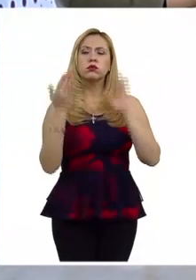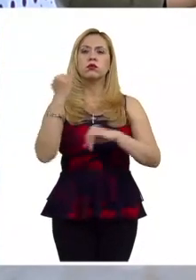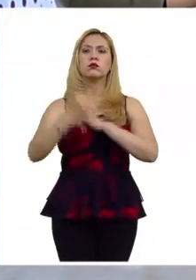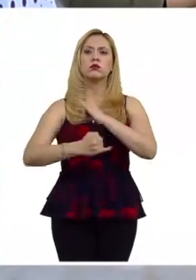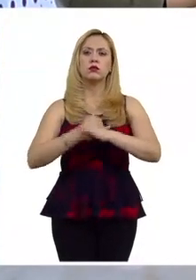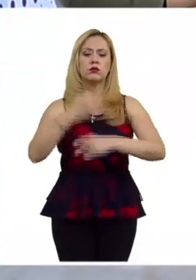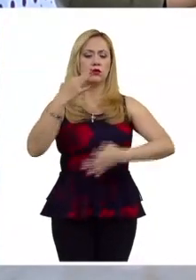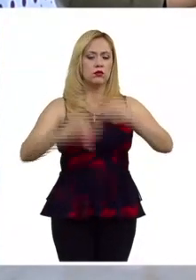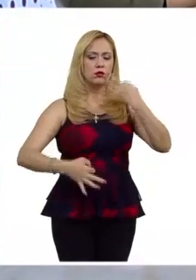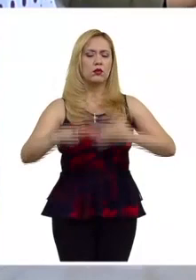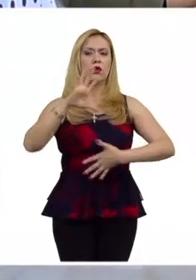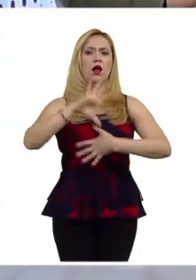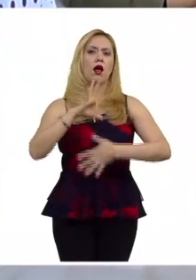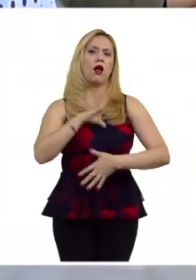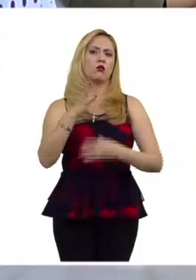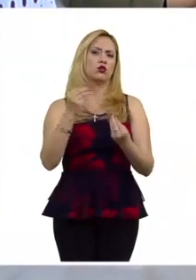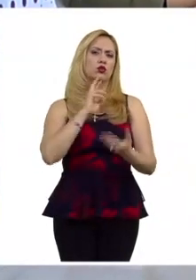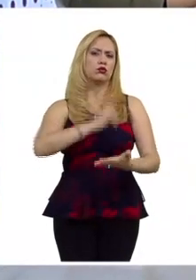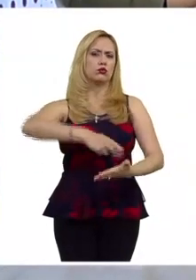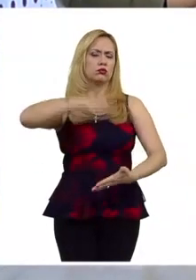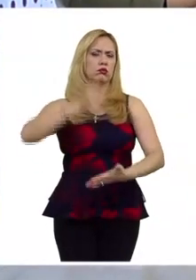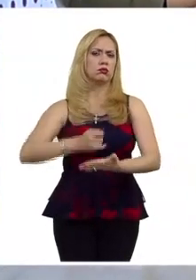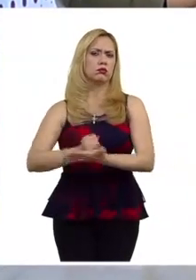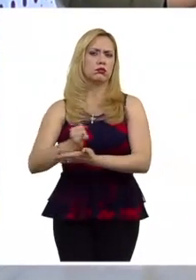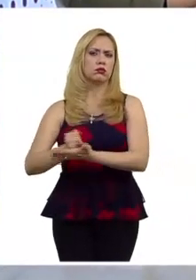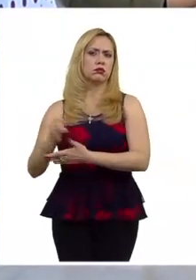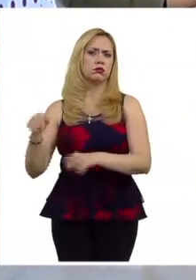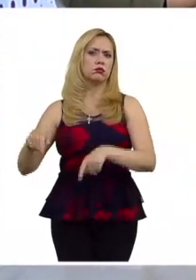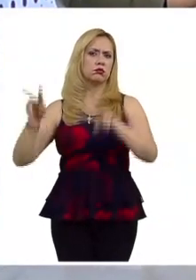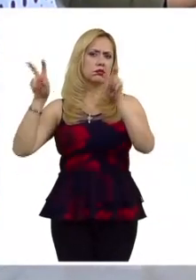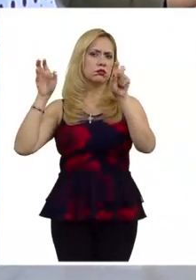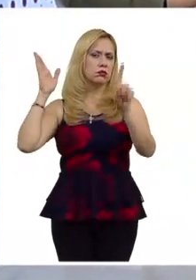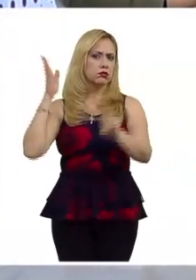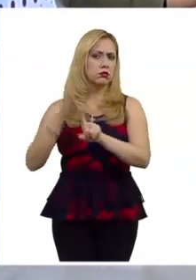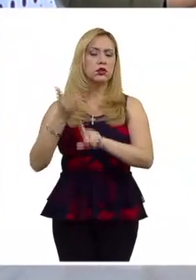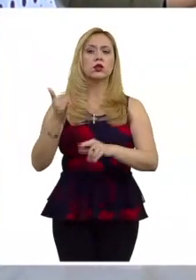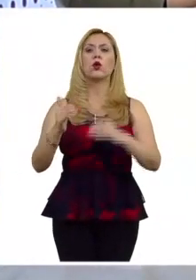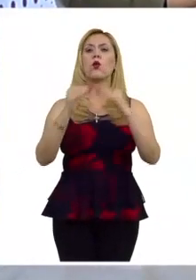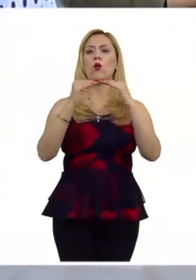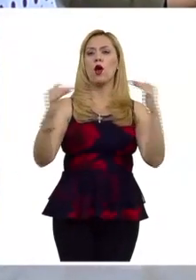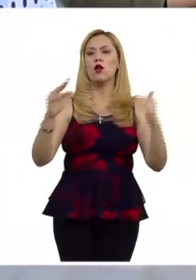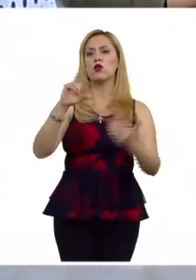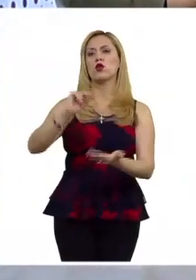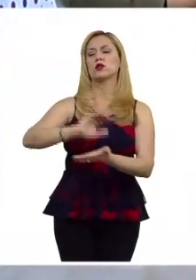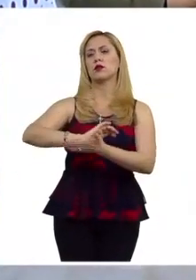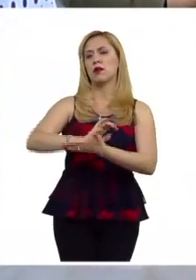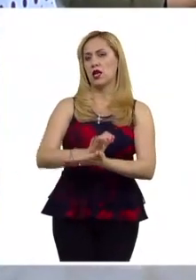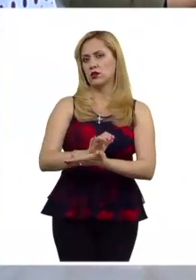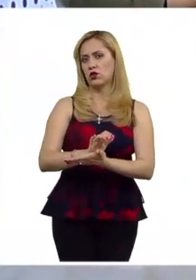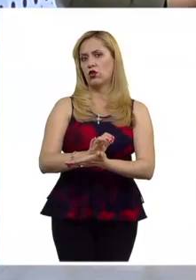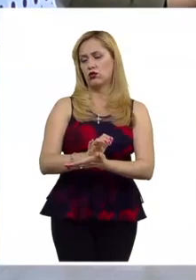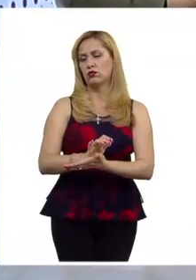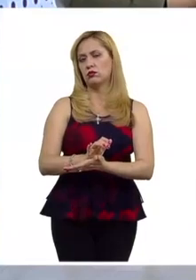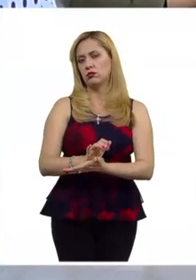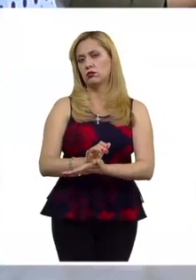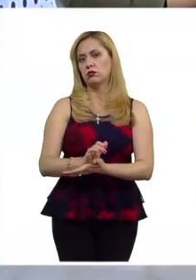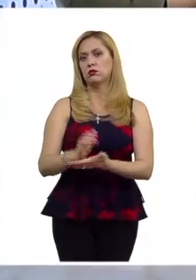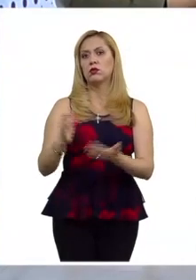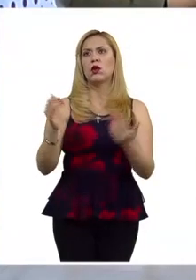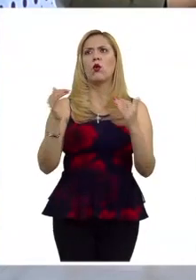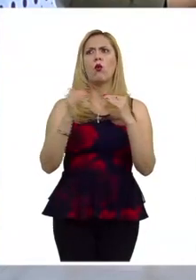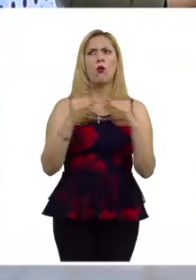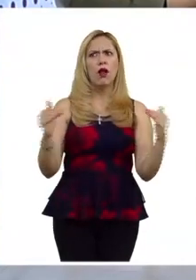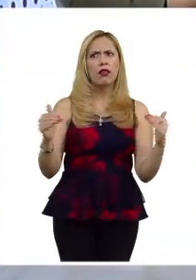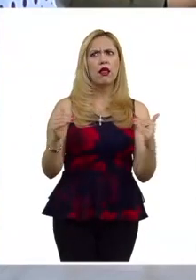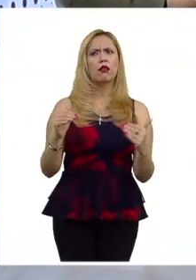interamericana tiene muchas sentencias en ese sentido y sobre todo en el tema de igualdad y no discriminación y si pensamos que la igualdad y no discriminación